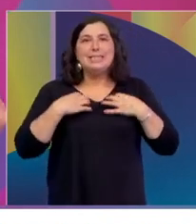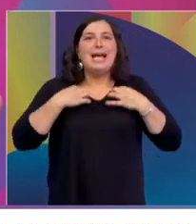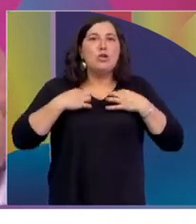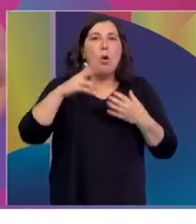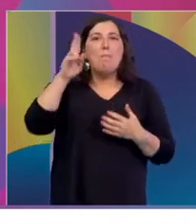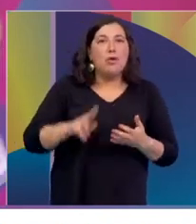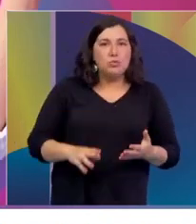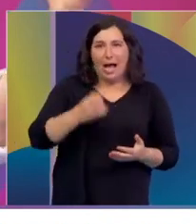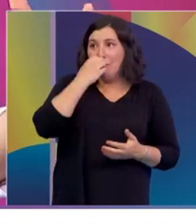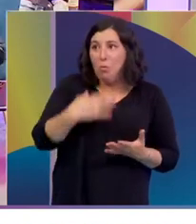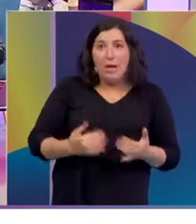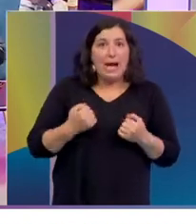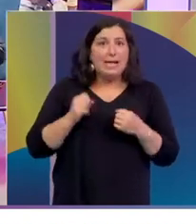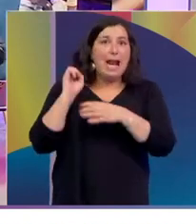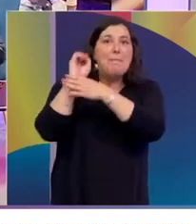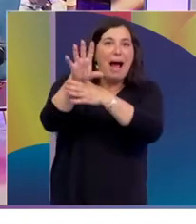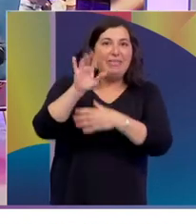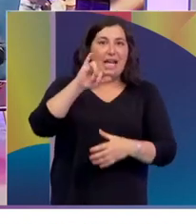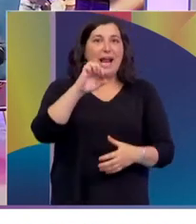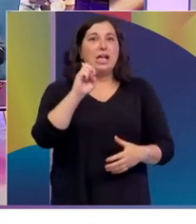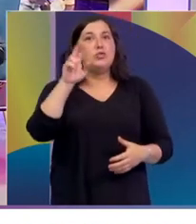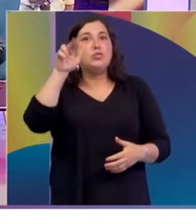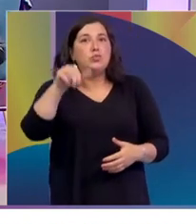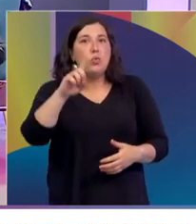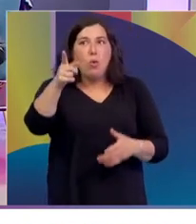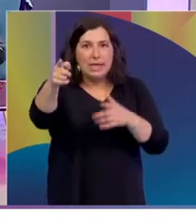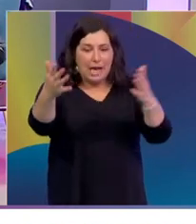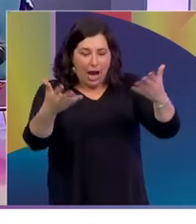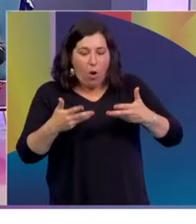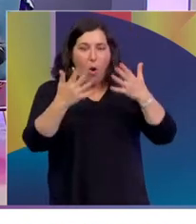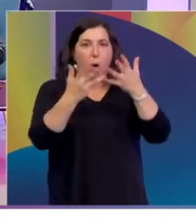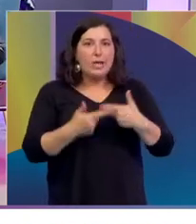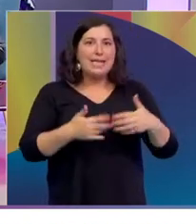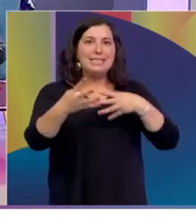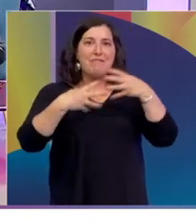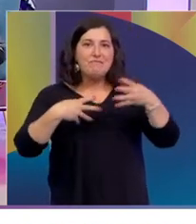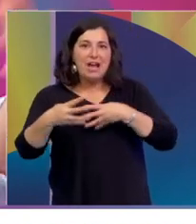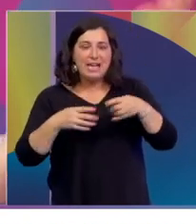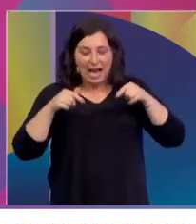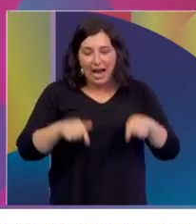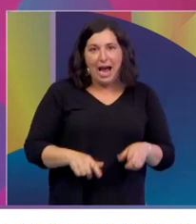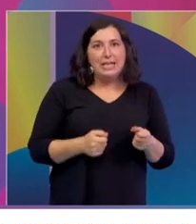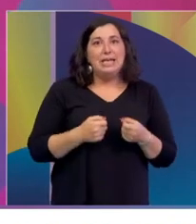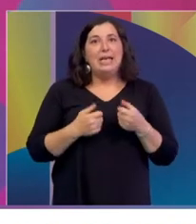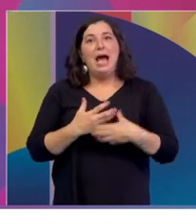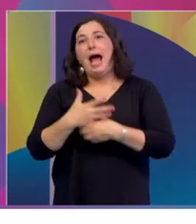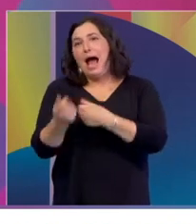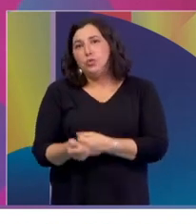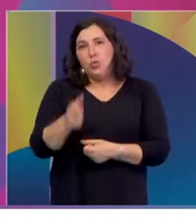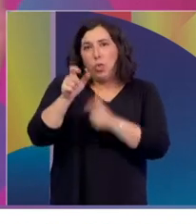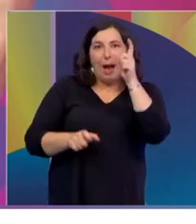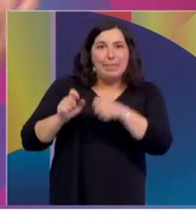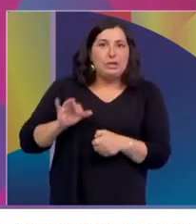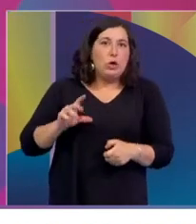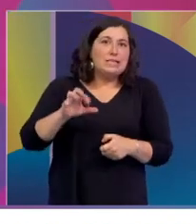buen estado, que la gente se la mande para Jung y que ella ya la recibe, organiza ferias y con esas ferias es que mantiene y ayuda a otros pacientes oncológicos en su comunidad.